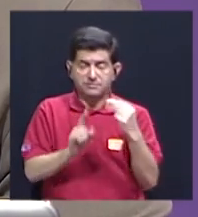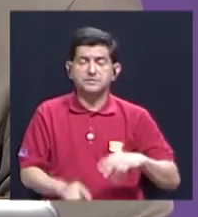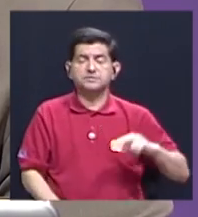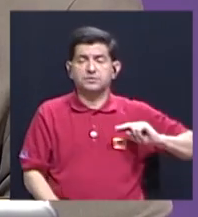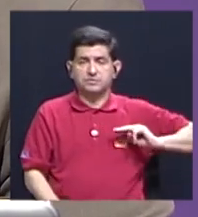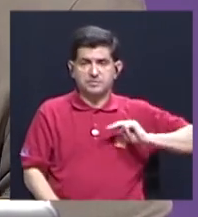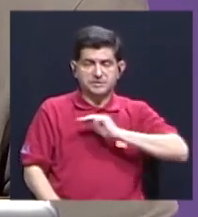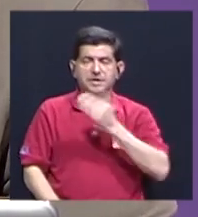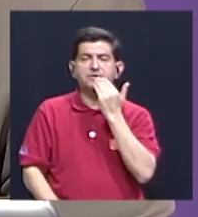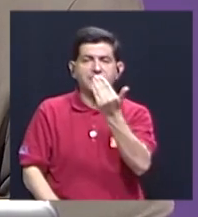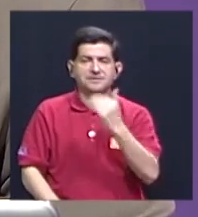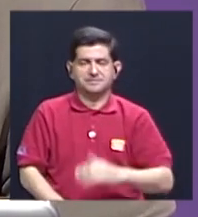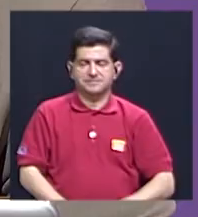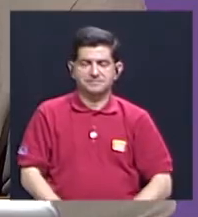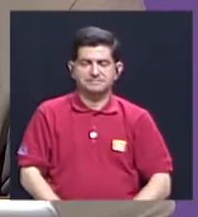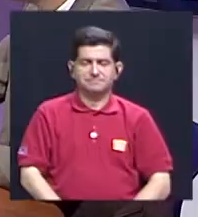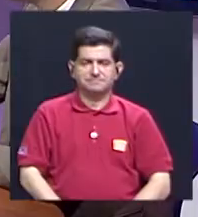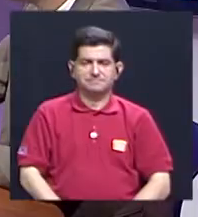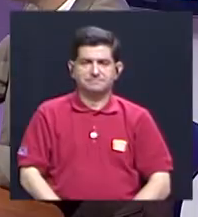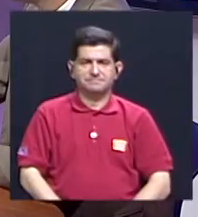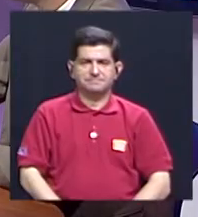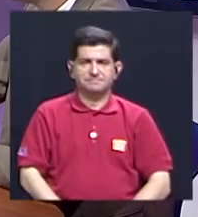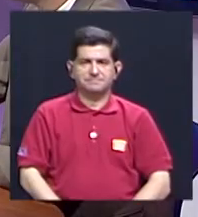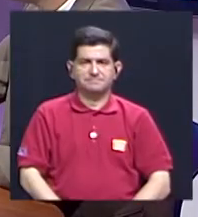acompañarnos. Muchas gracias, Marlon.